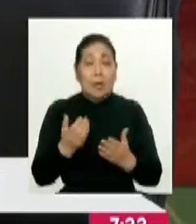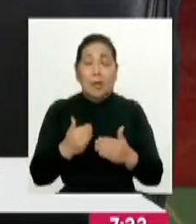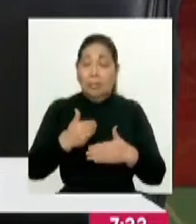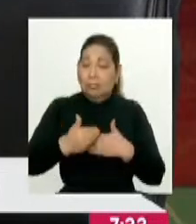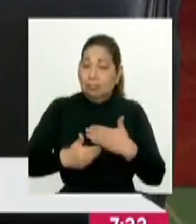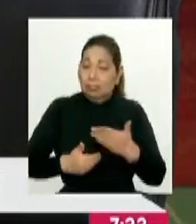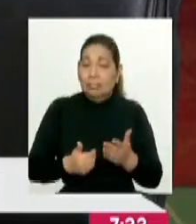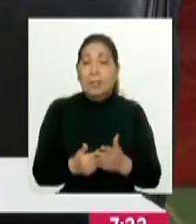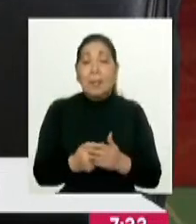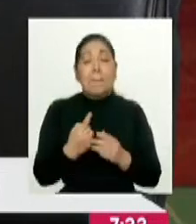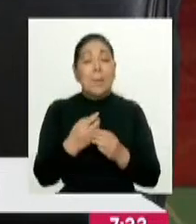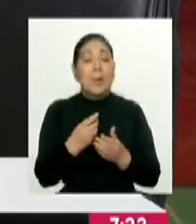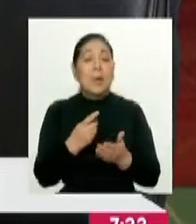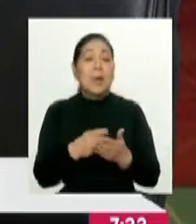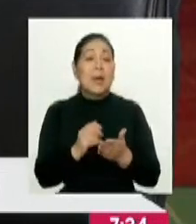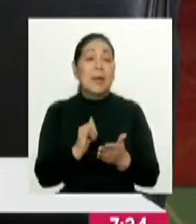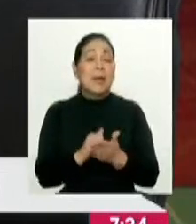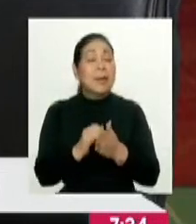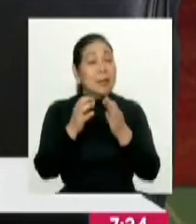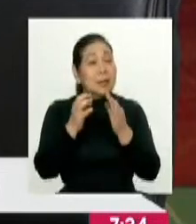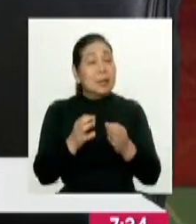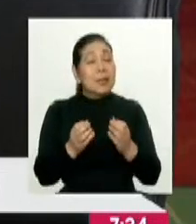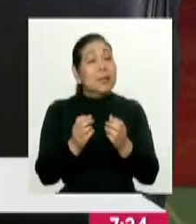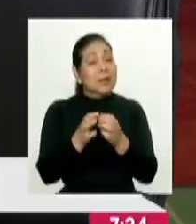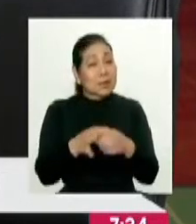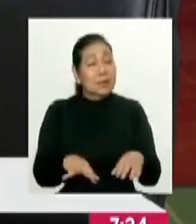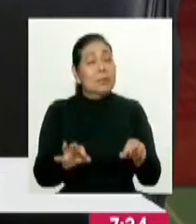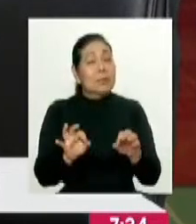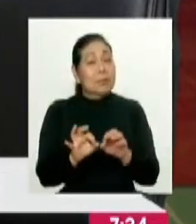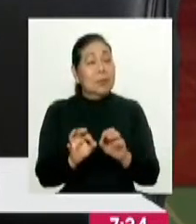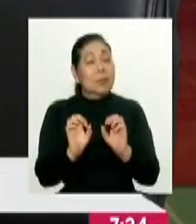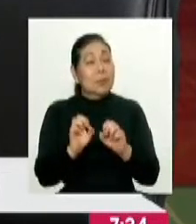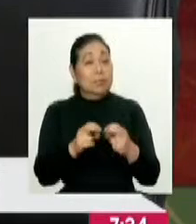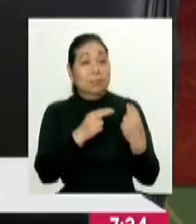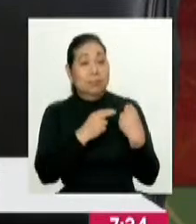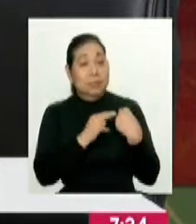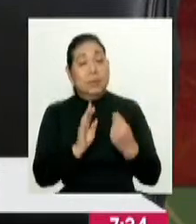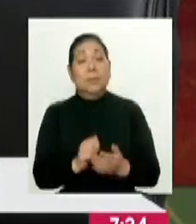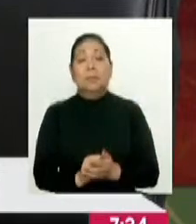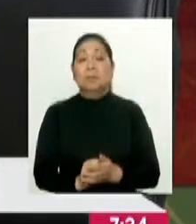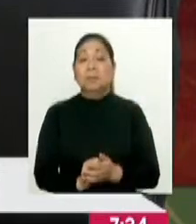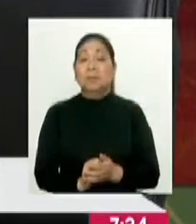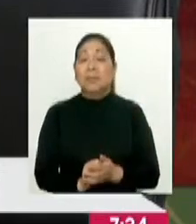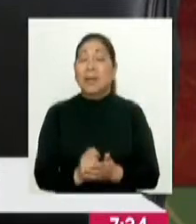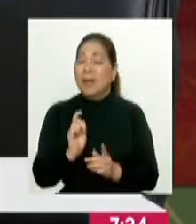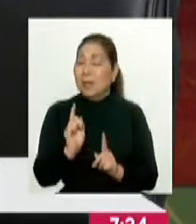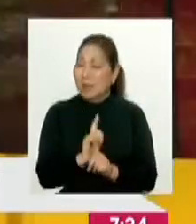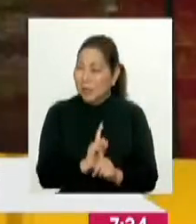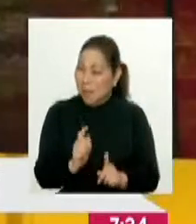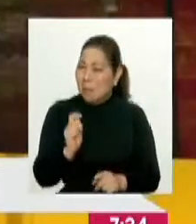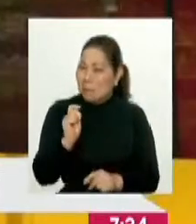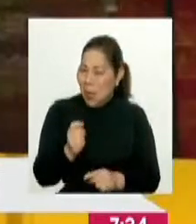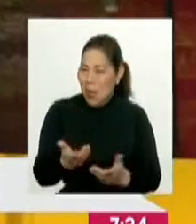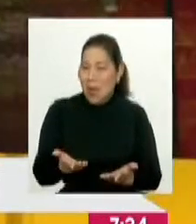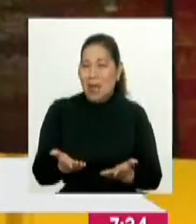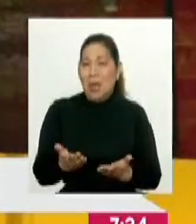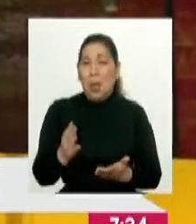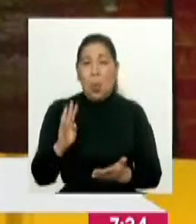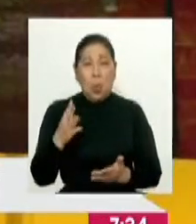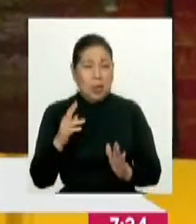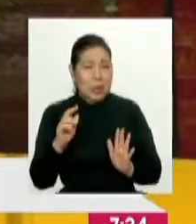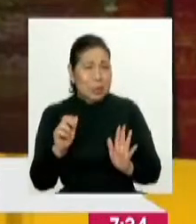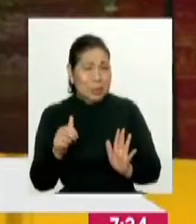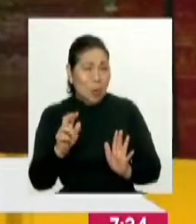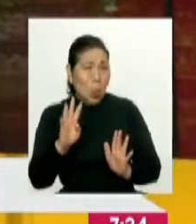seguimos haciendo esta réplica porque realmente es importante que ellos cumplan con esta obligación. Y que se evite la multa, ¿no? Que la multa puede ir entre 4